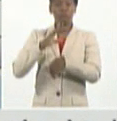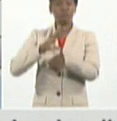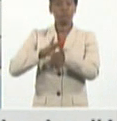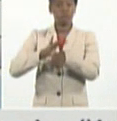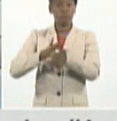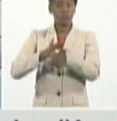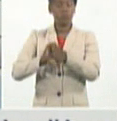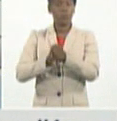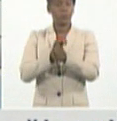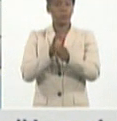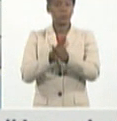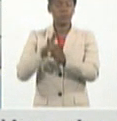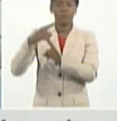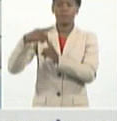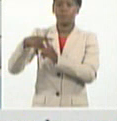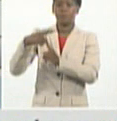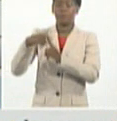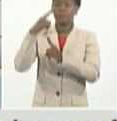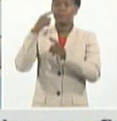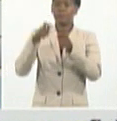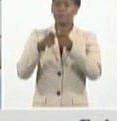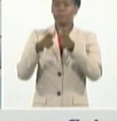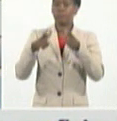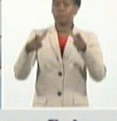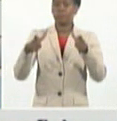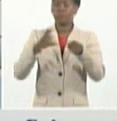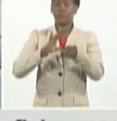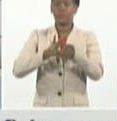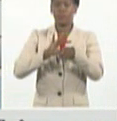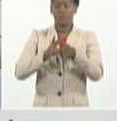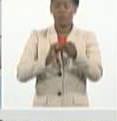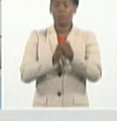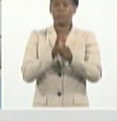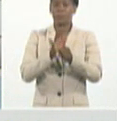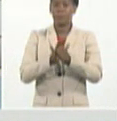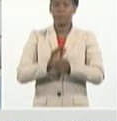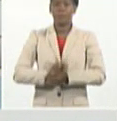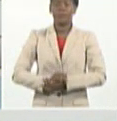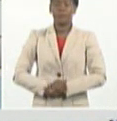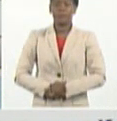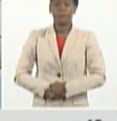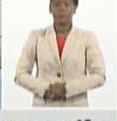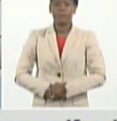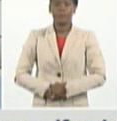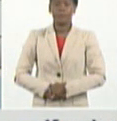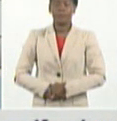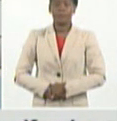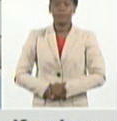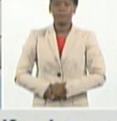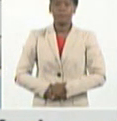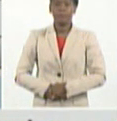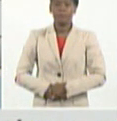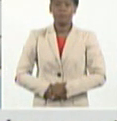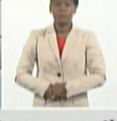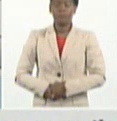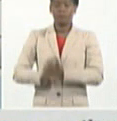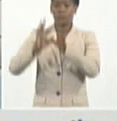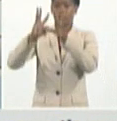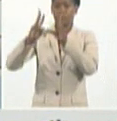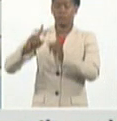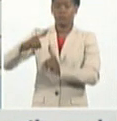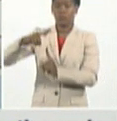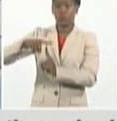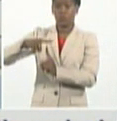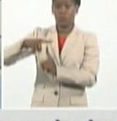Cifra extremadamente o porcentaje de positividad muy elevado. Ya se acumulan con estos